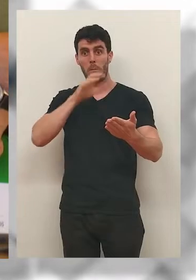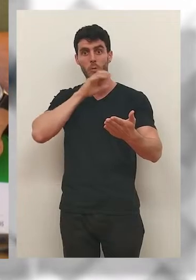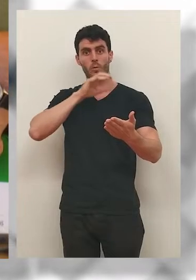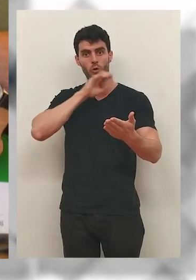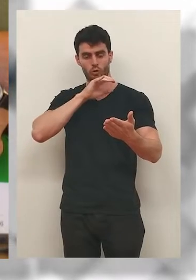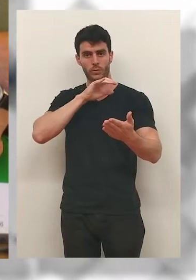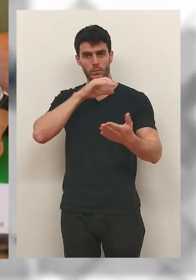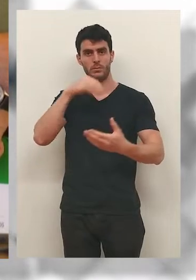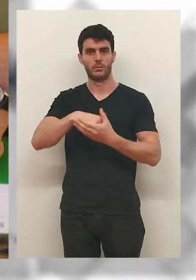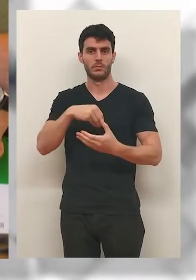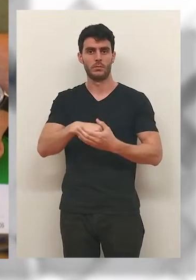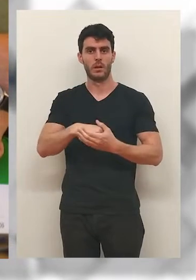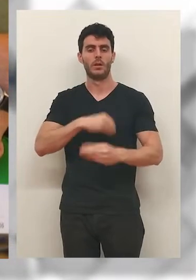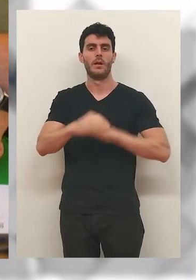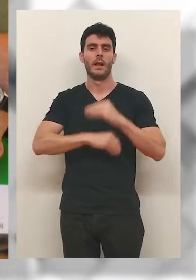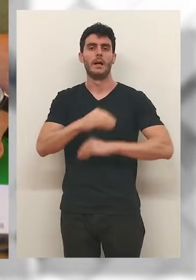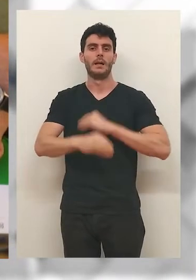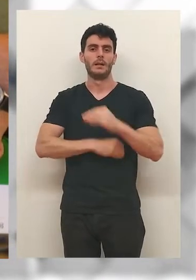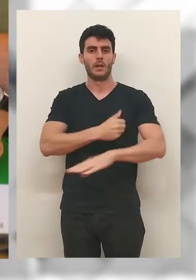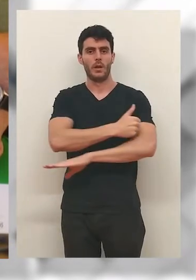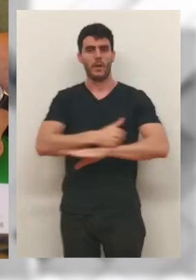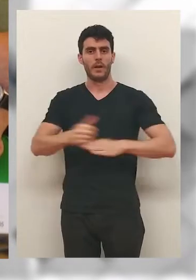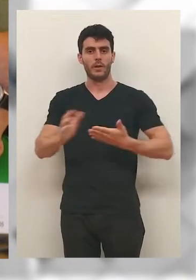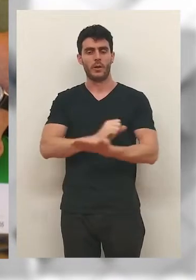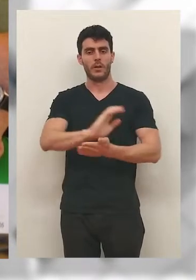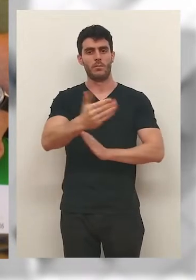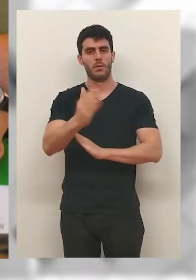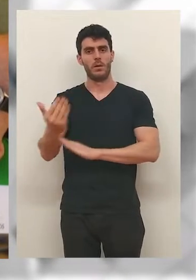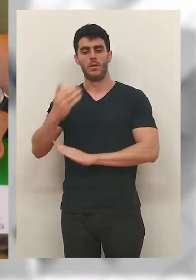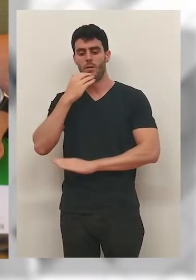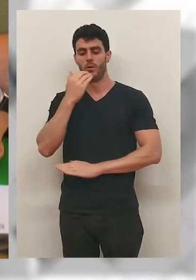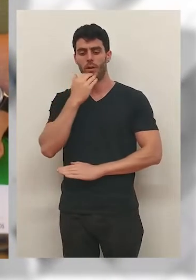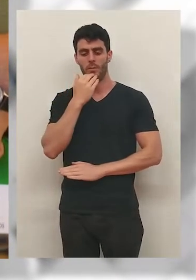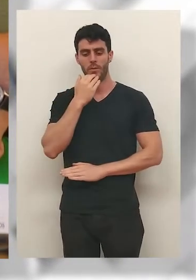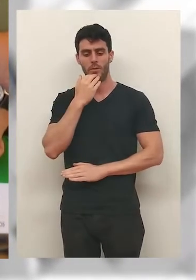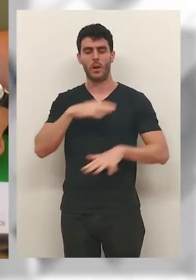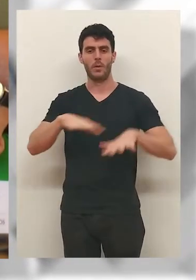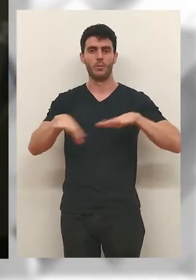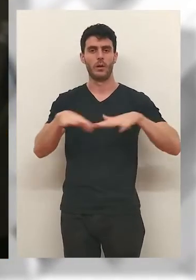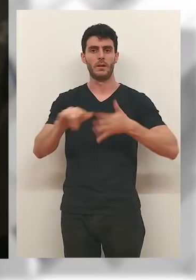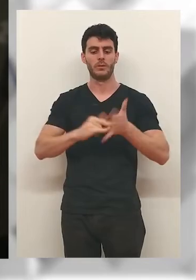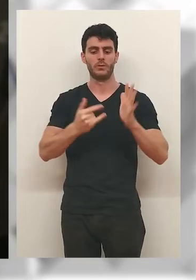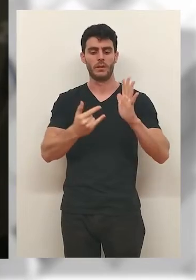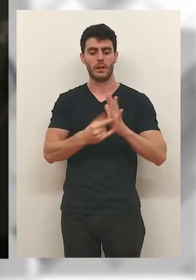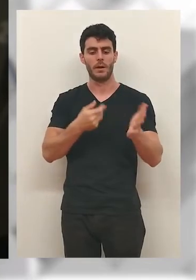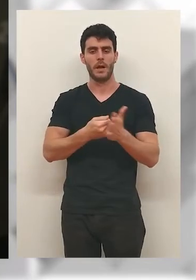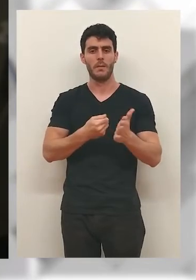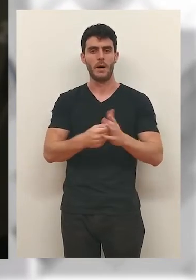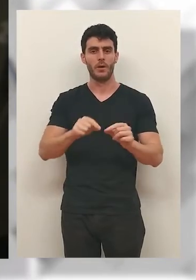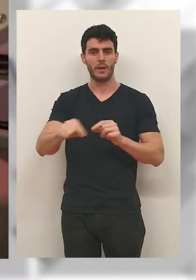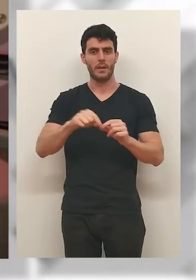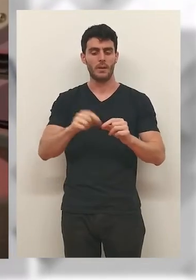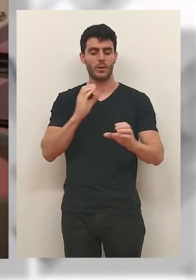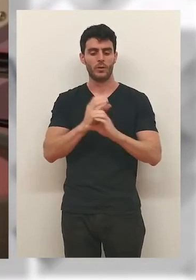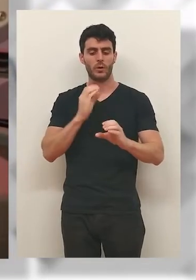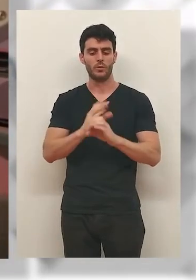encontrado de lo más curioso dentro de las realizadas por toda la ciudadanía, como son la puesta en marcha